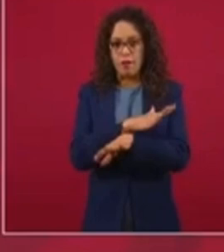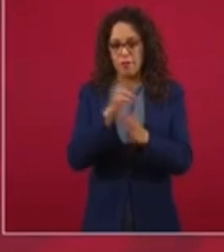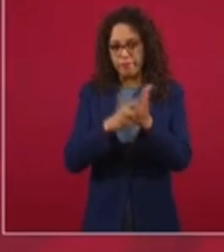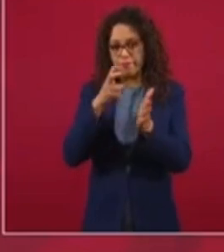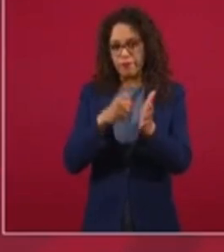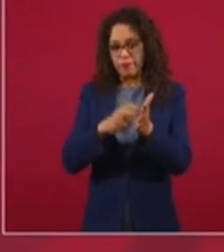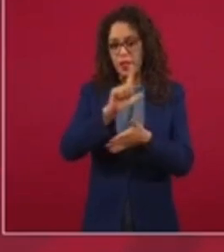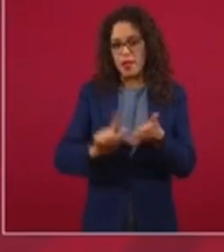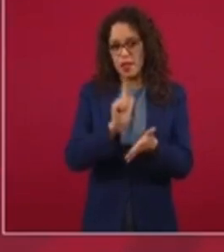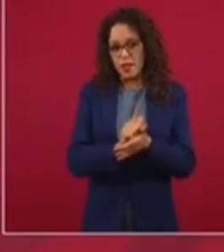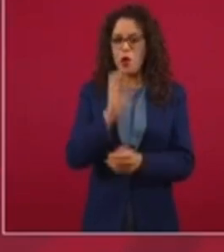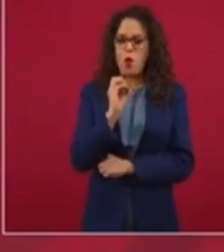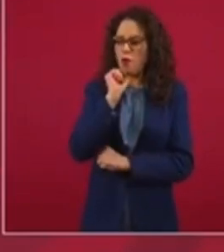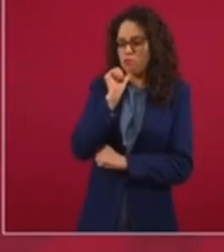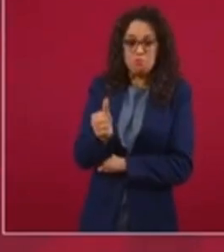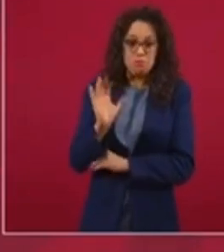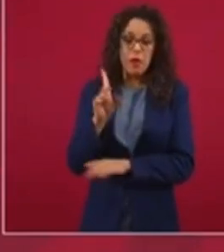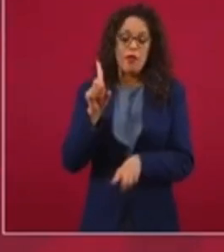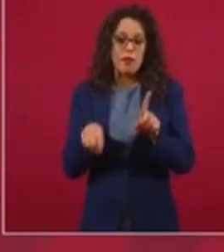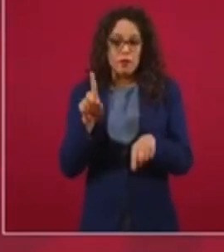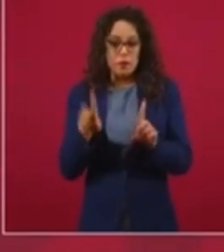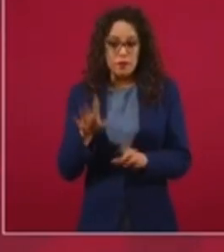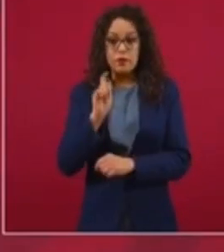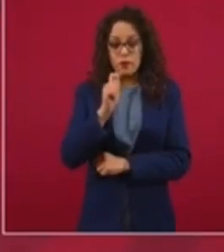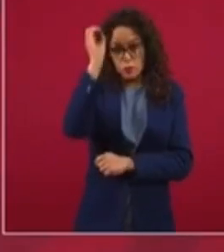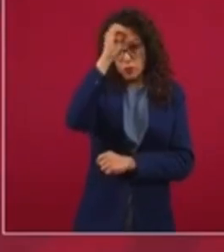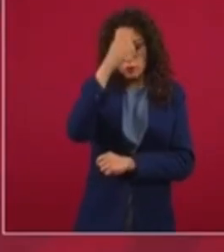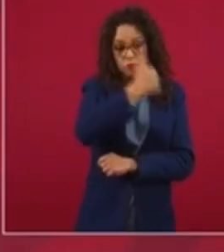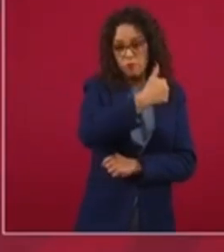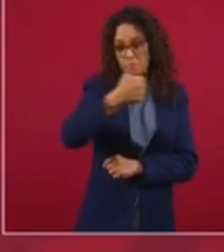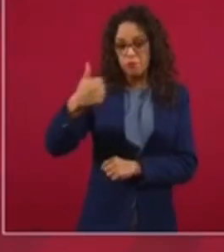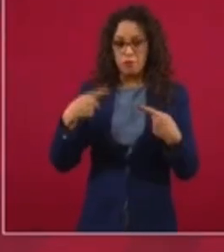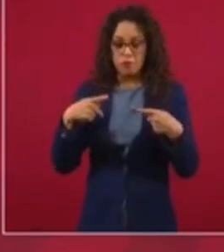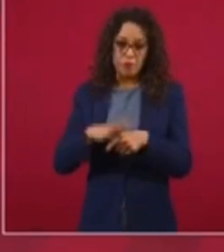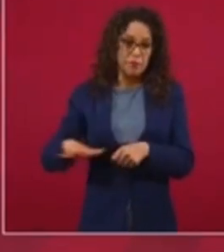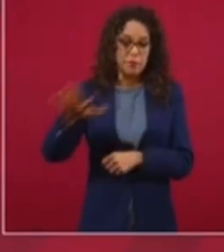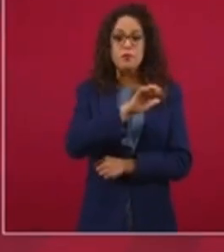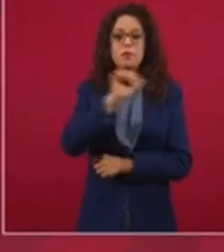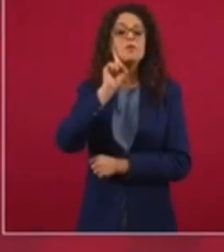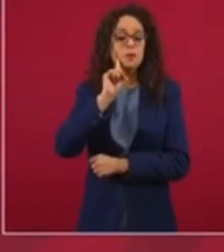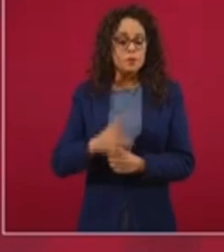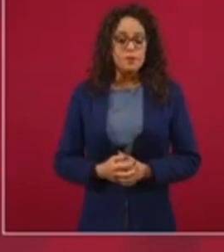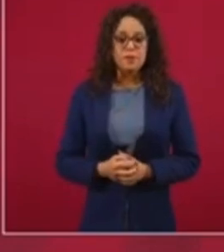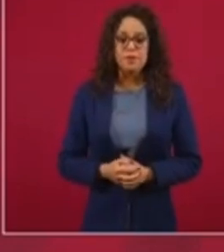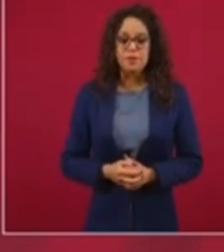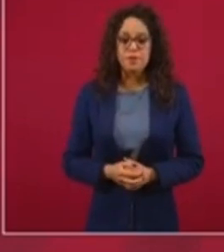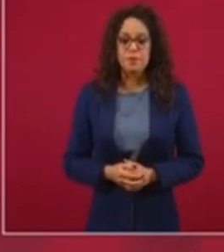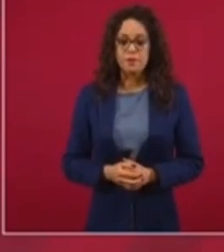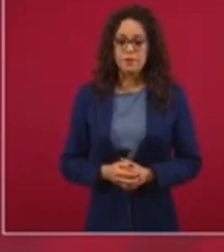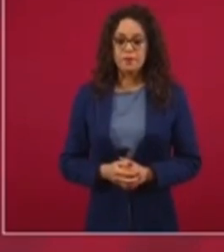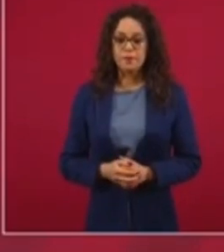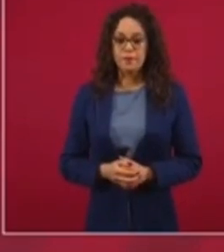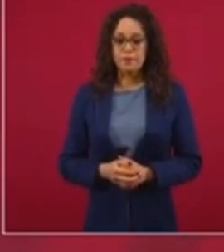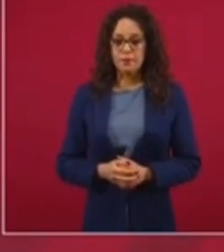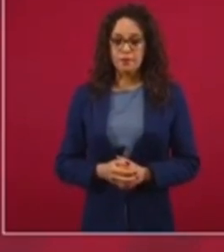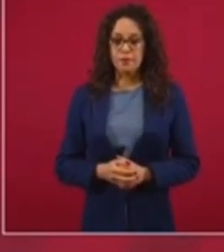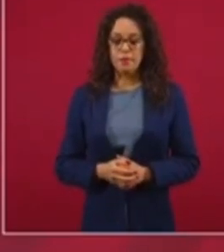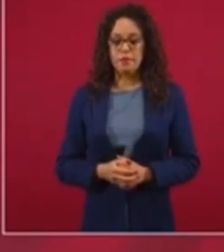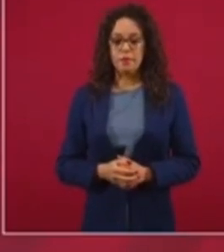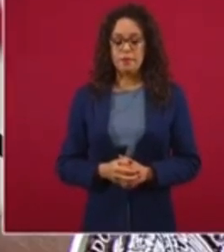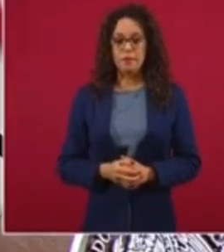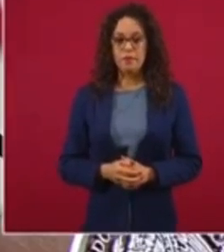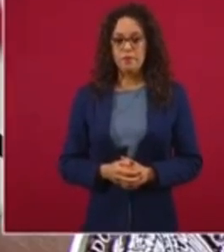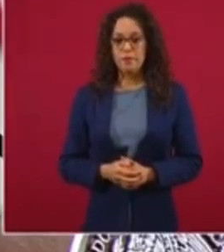o no, dependiendo de la opinión de las mujeres. Yo lo que no creo conveniente